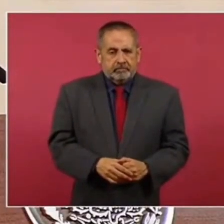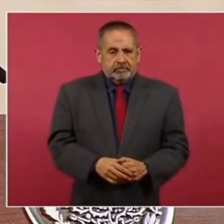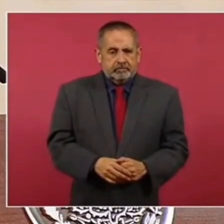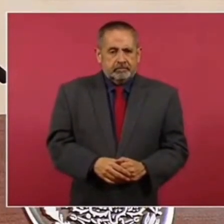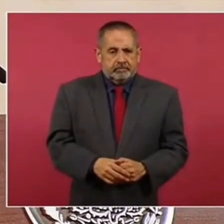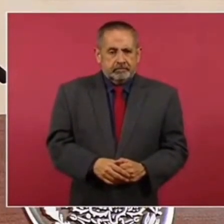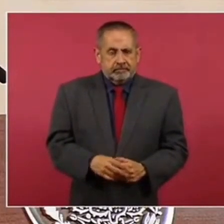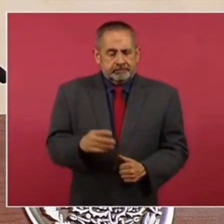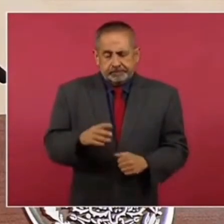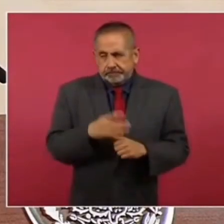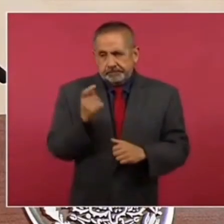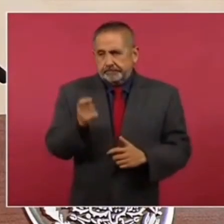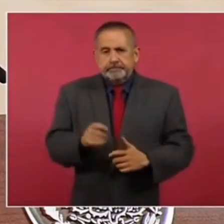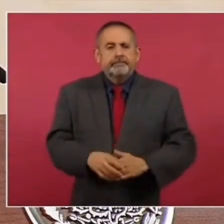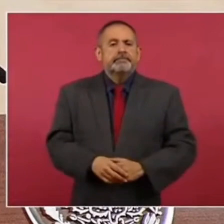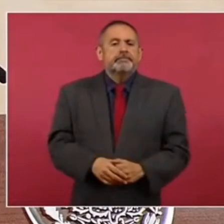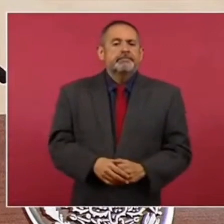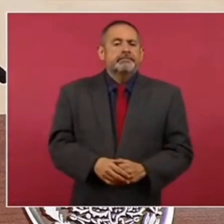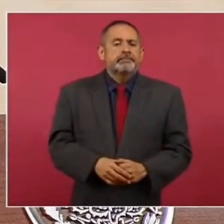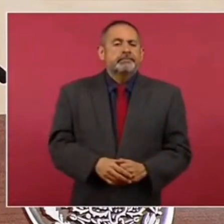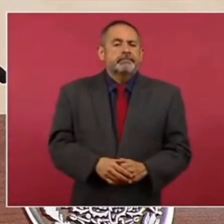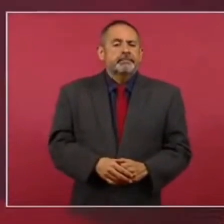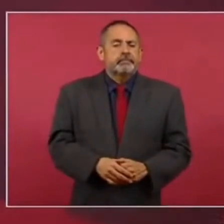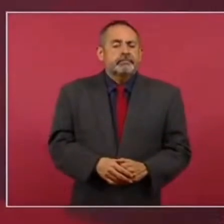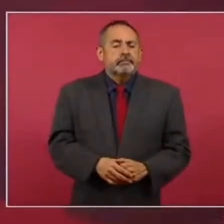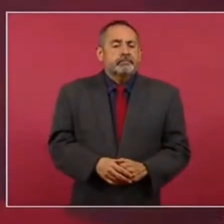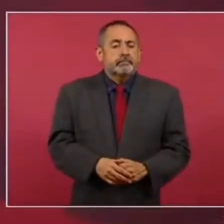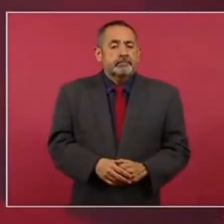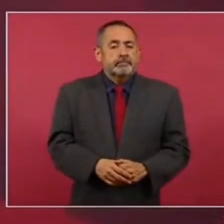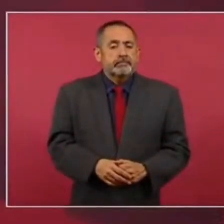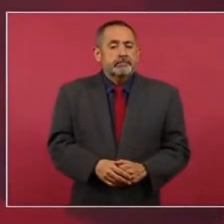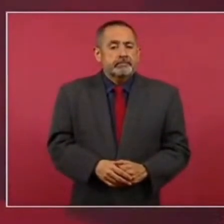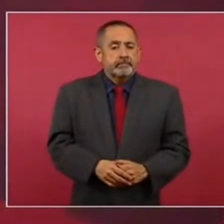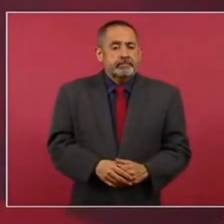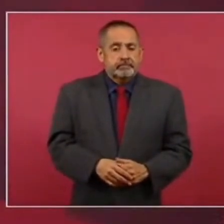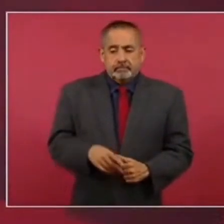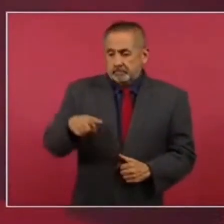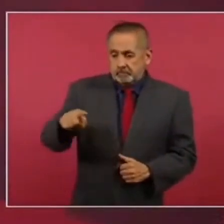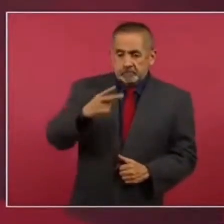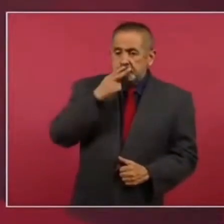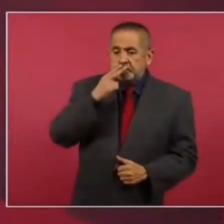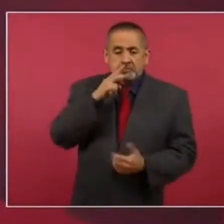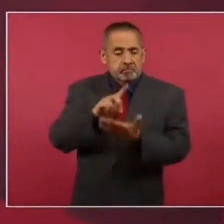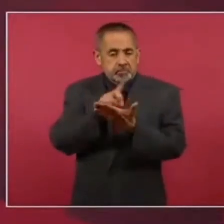Porque si no hay consumo,